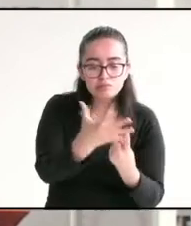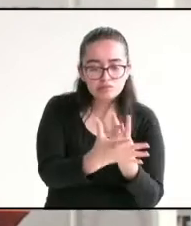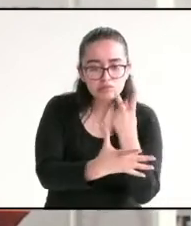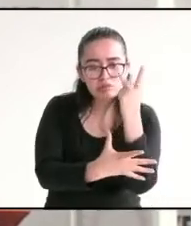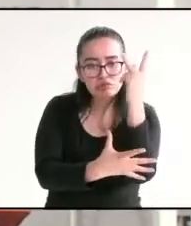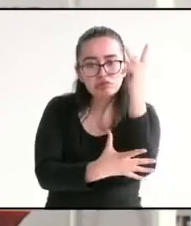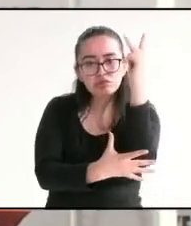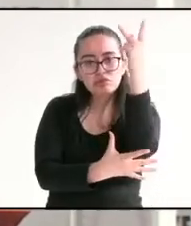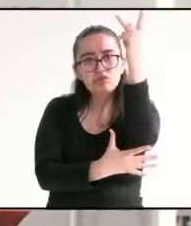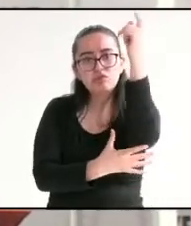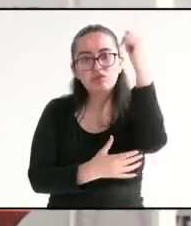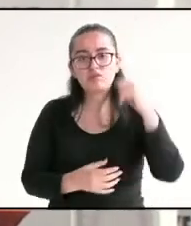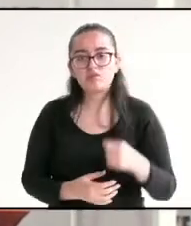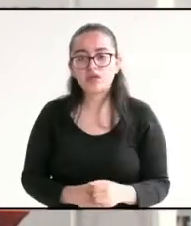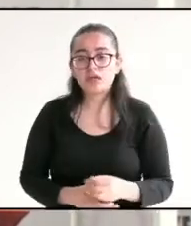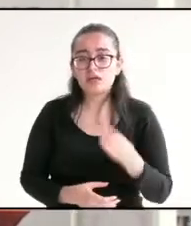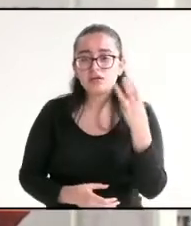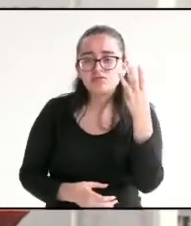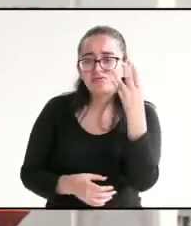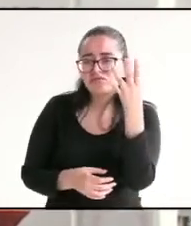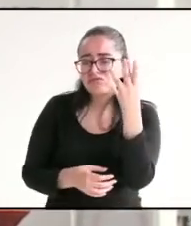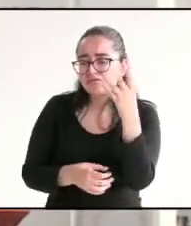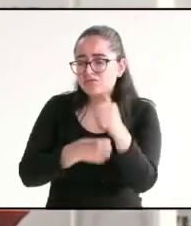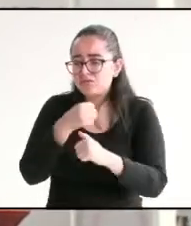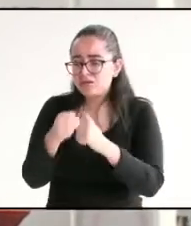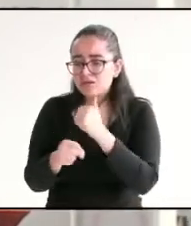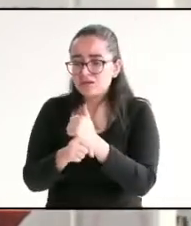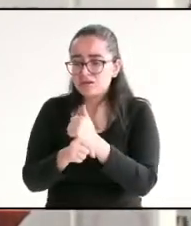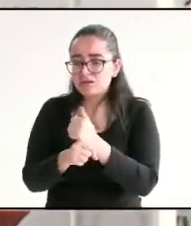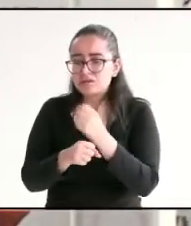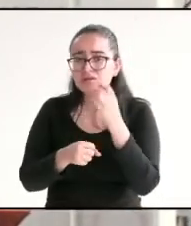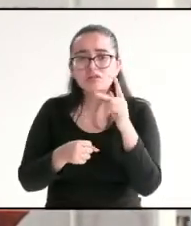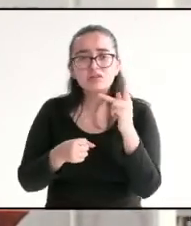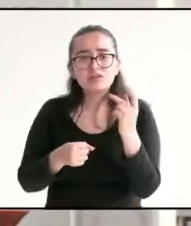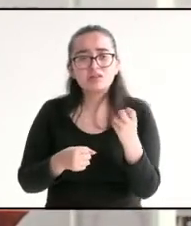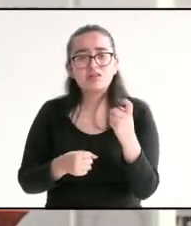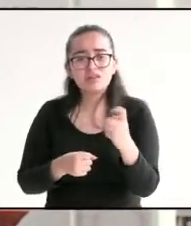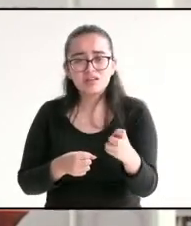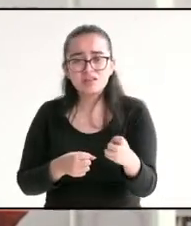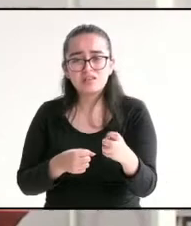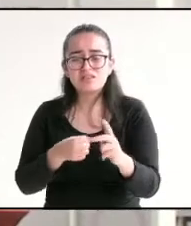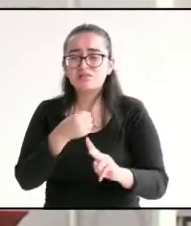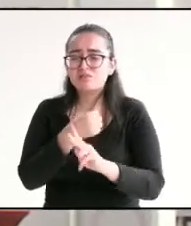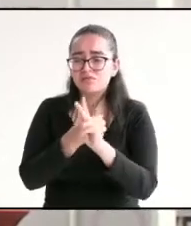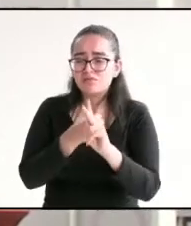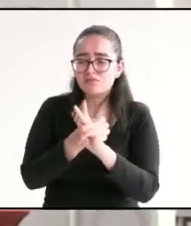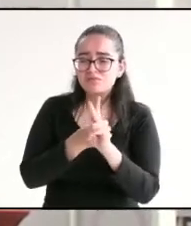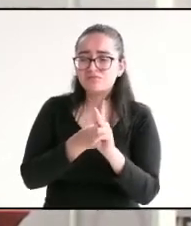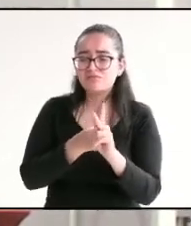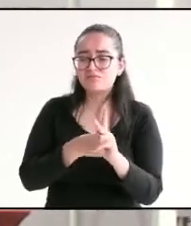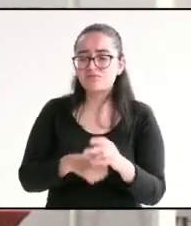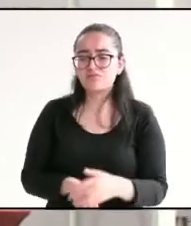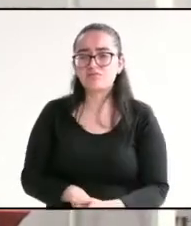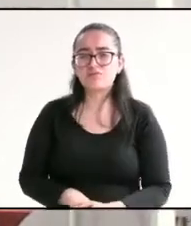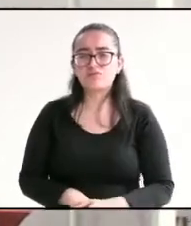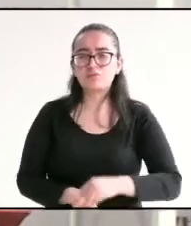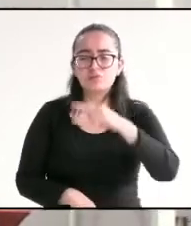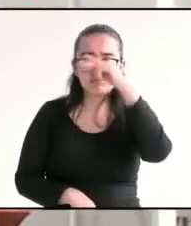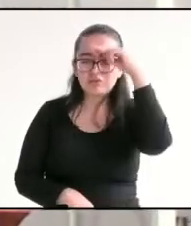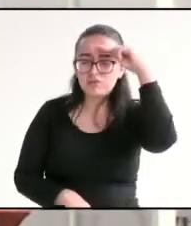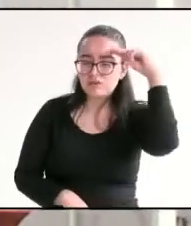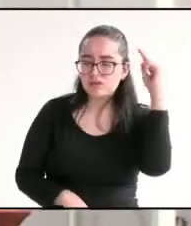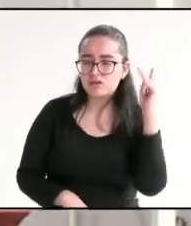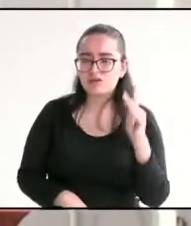lo contrario en unos tres o cuatro años la situación y yo creo que me fui muy lejos, ya la tenemos. Así también